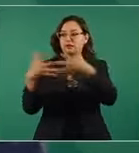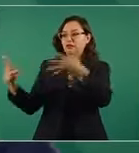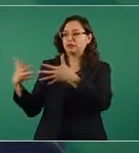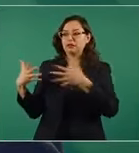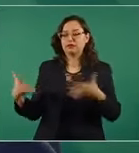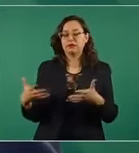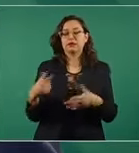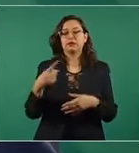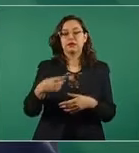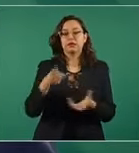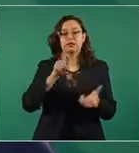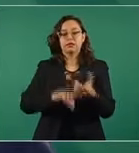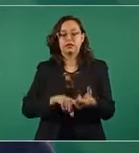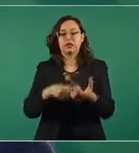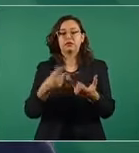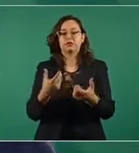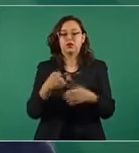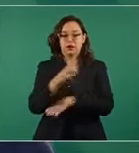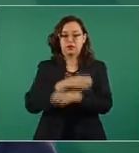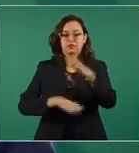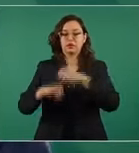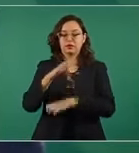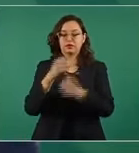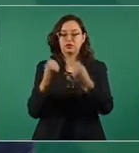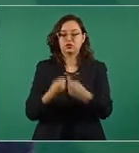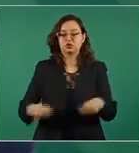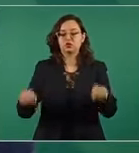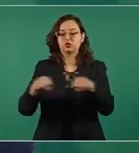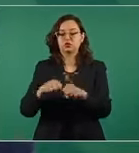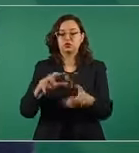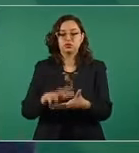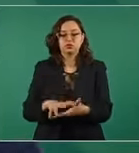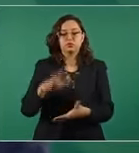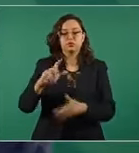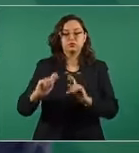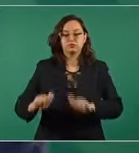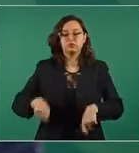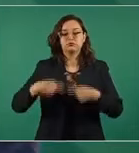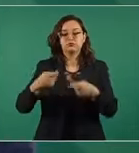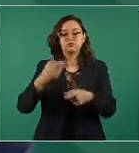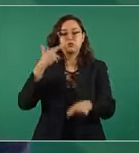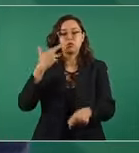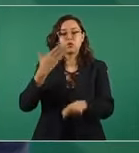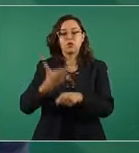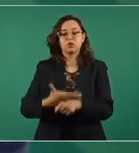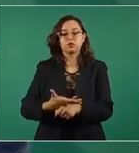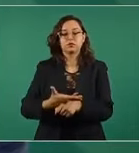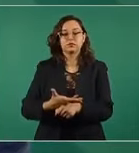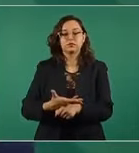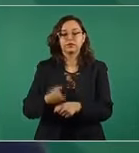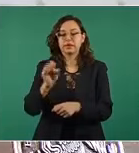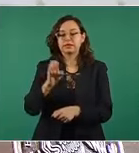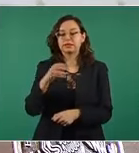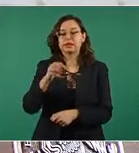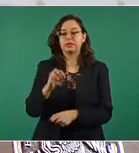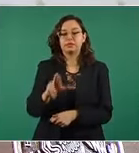ser socio mayoritario la Secretaría de Marina